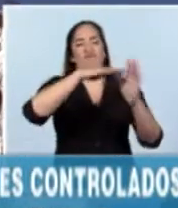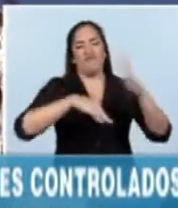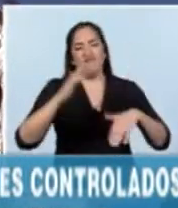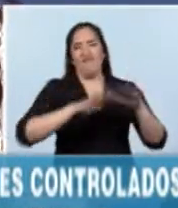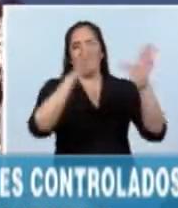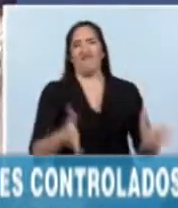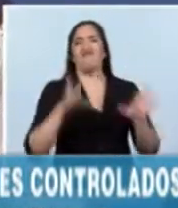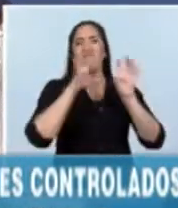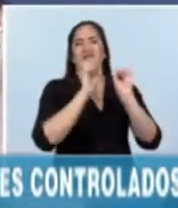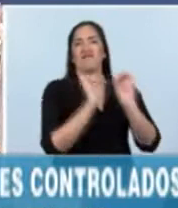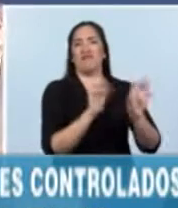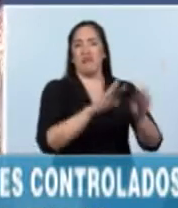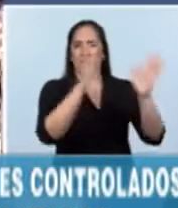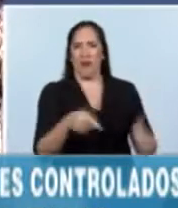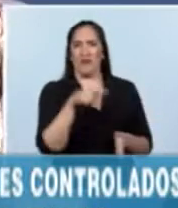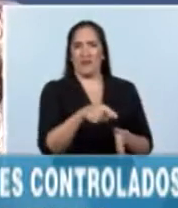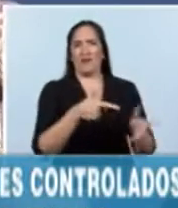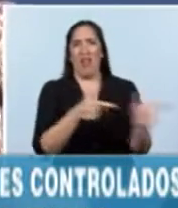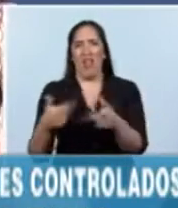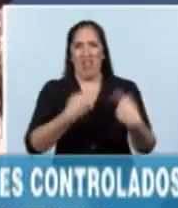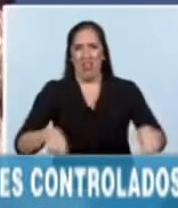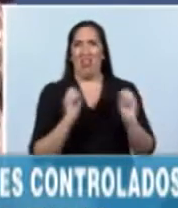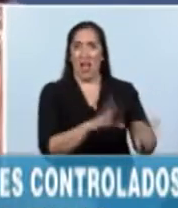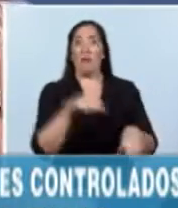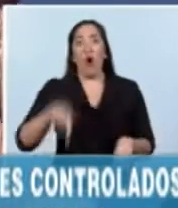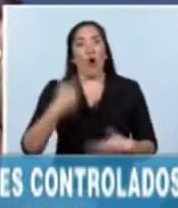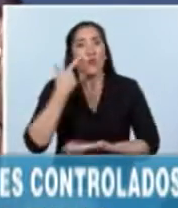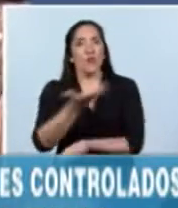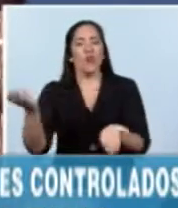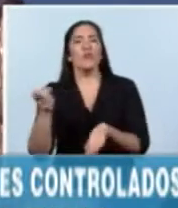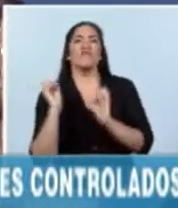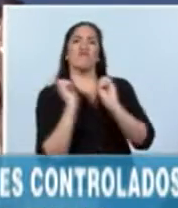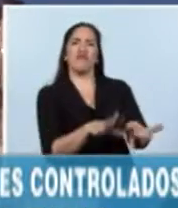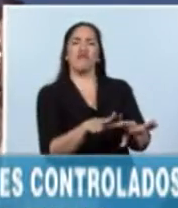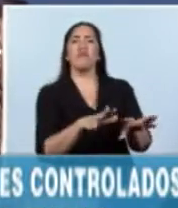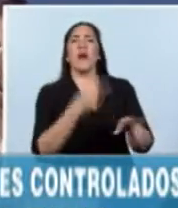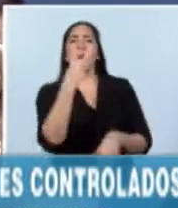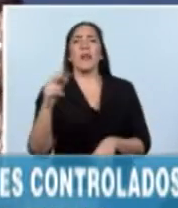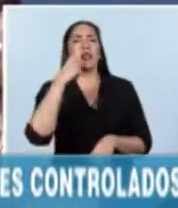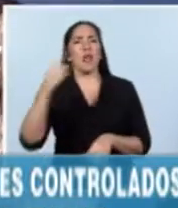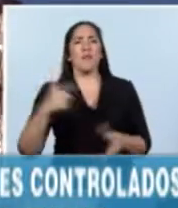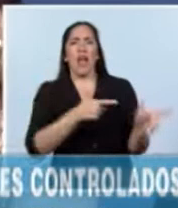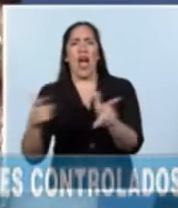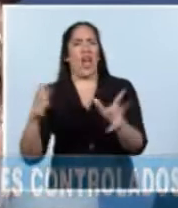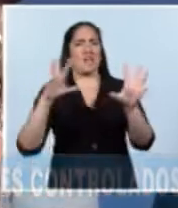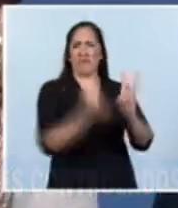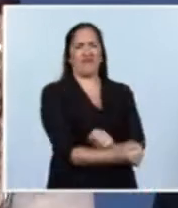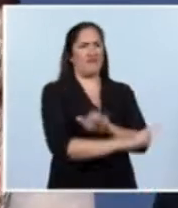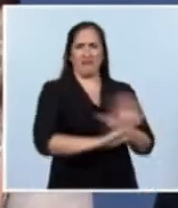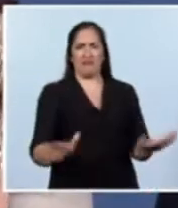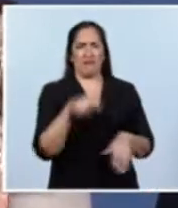de armas, hemos visto, hoy se van a destruir 20.000 armas. Quiero decirle que